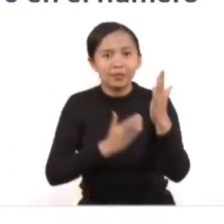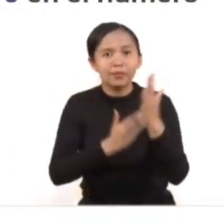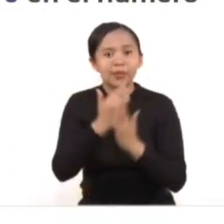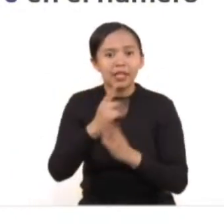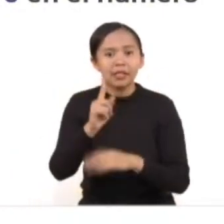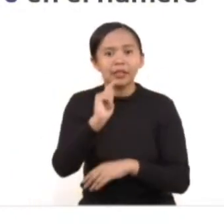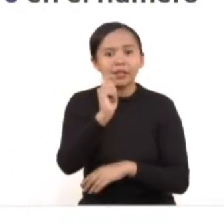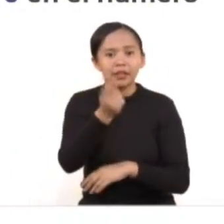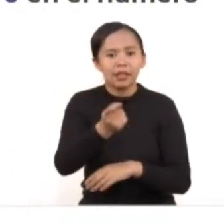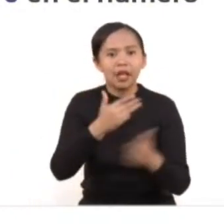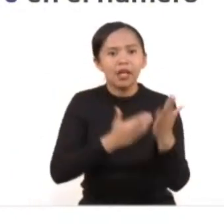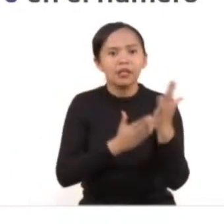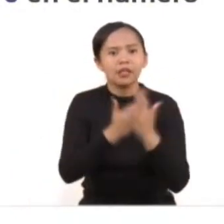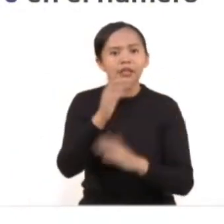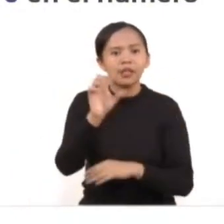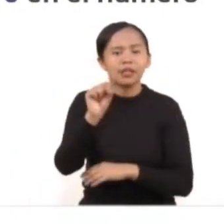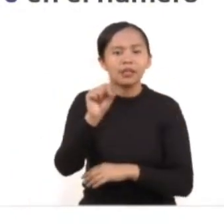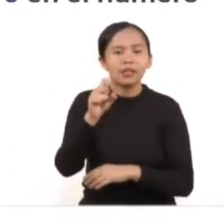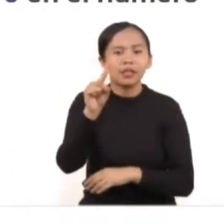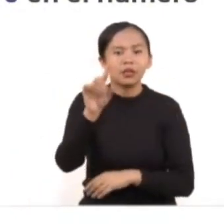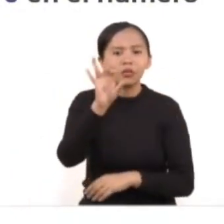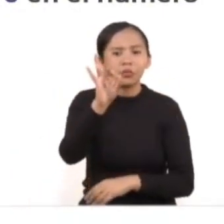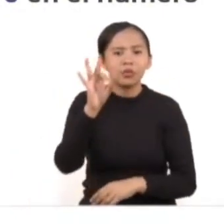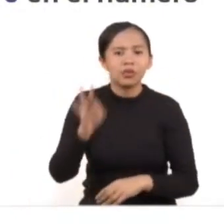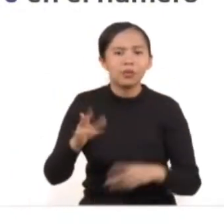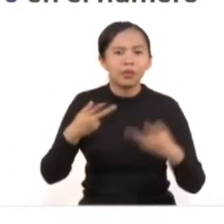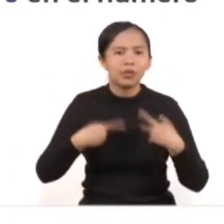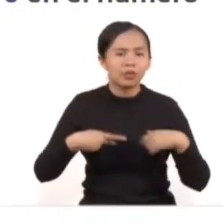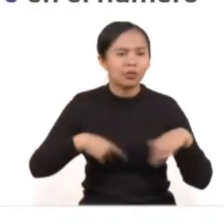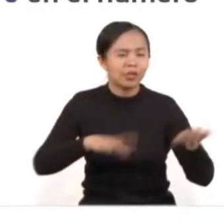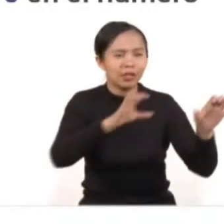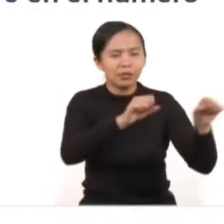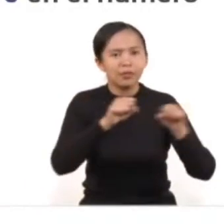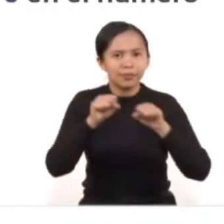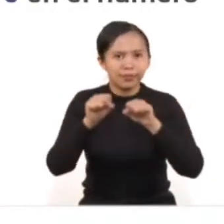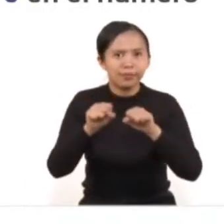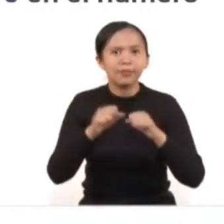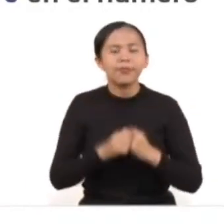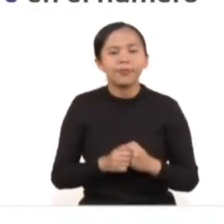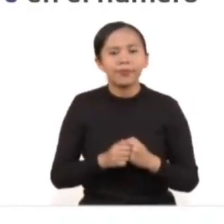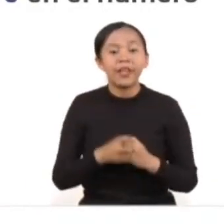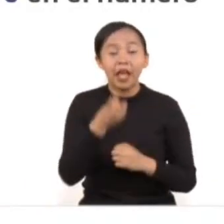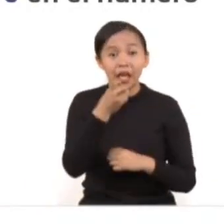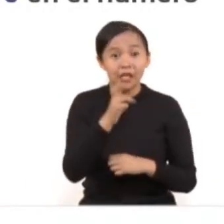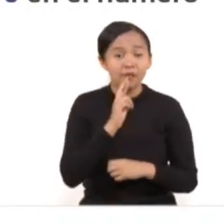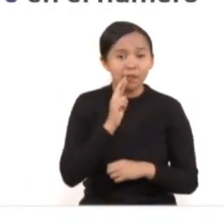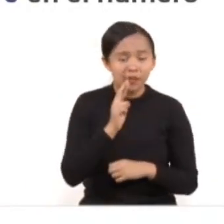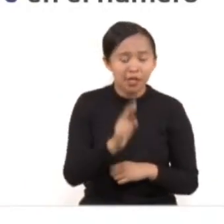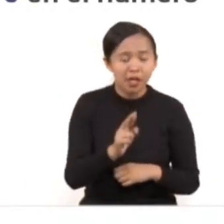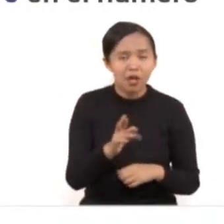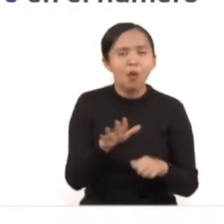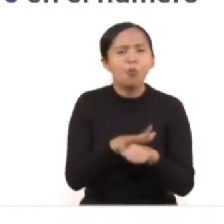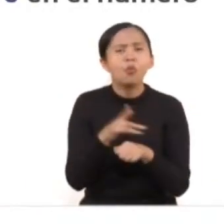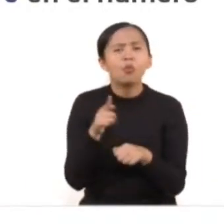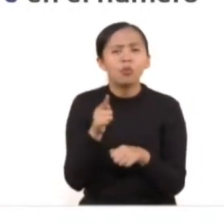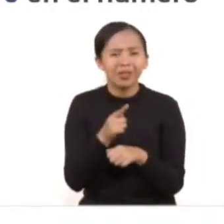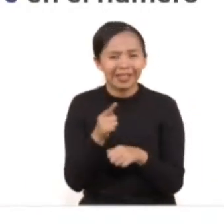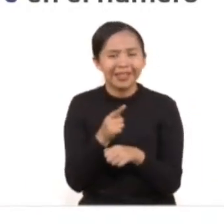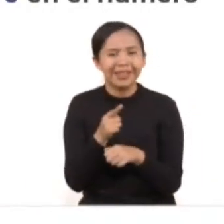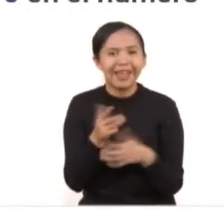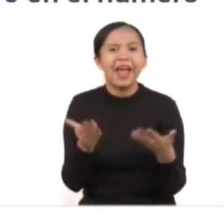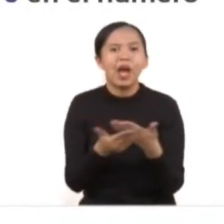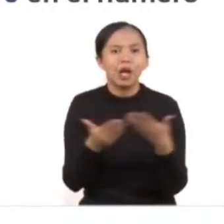significa un aumento del 61 por ciento. Estos resultados son producto también de una